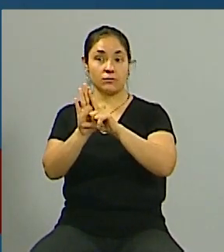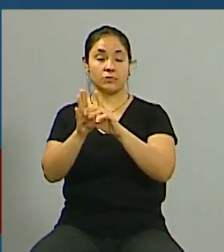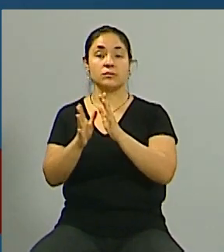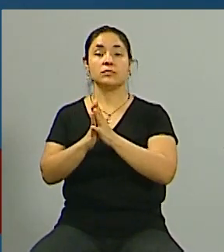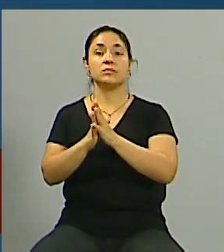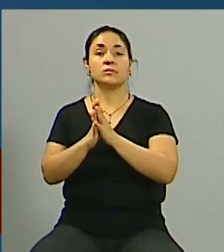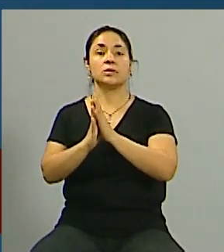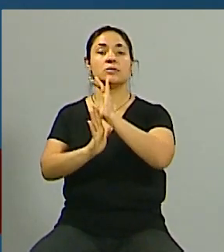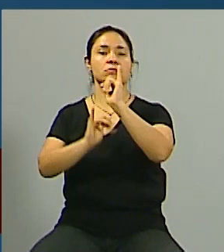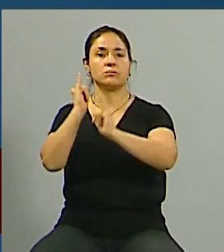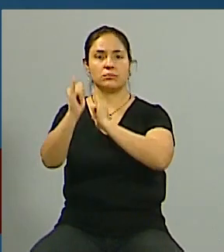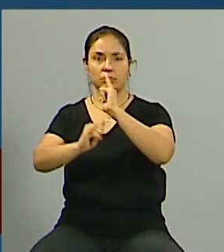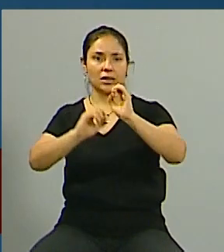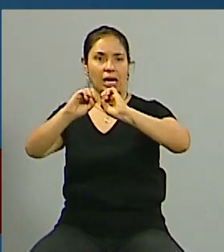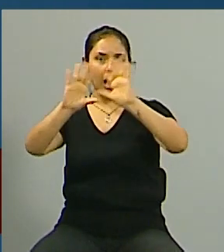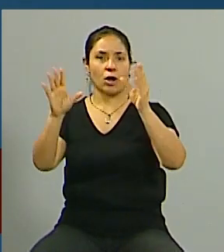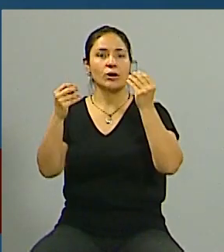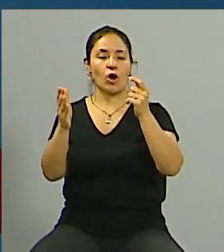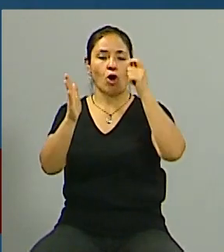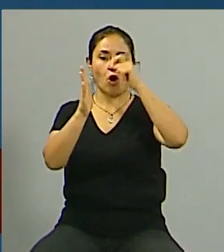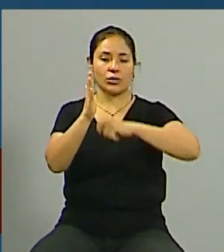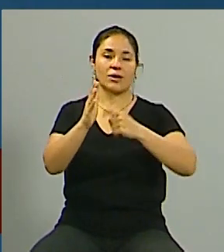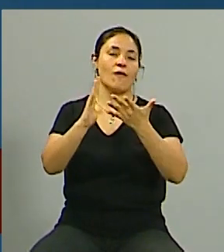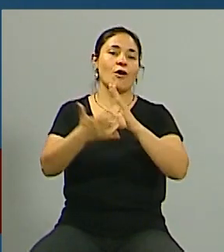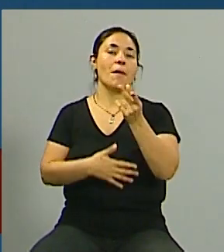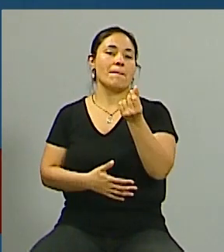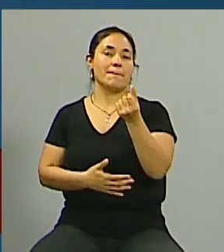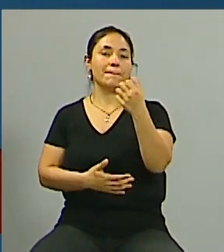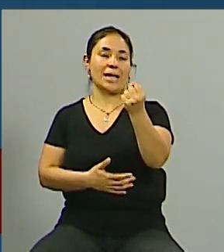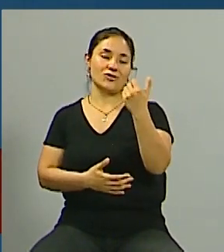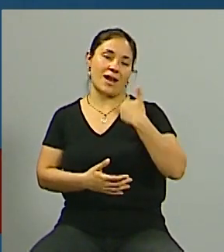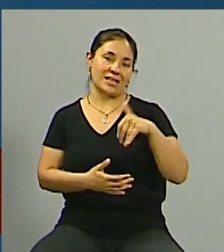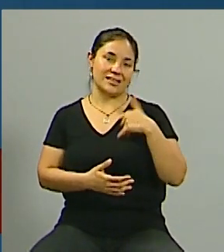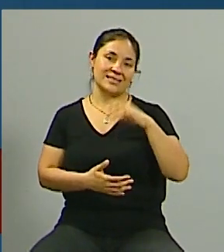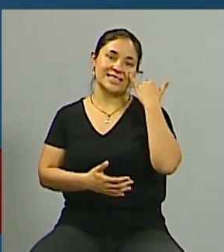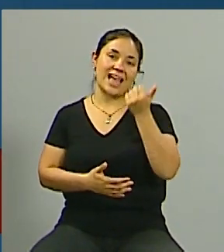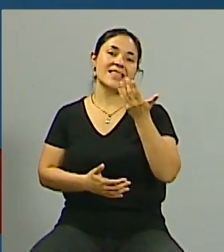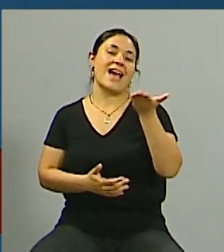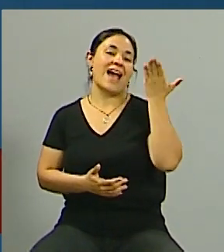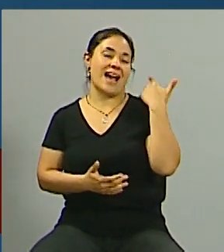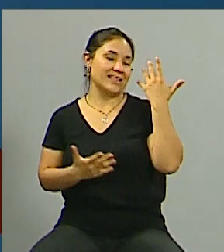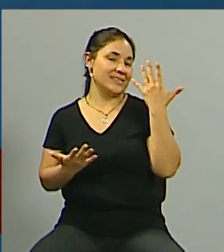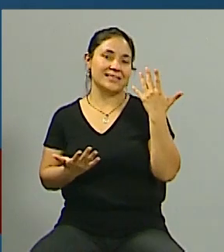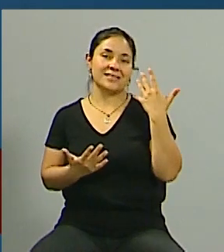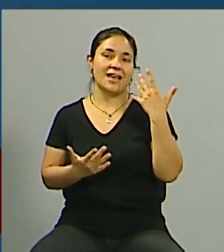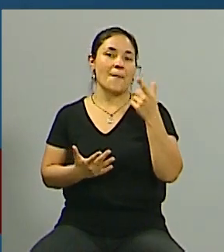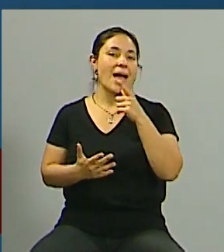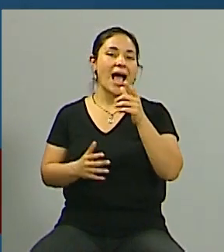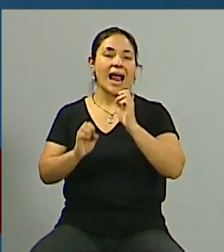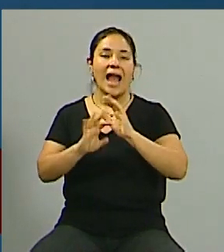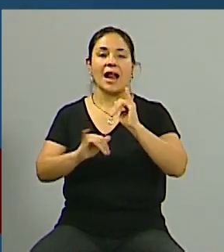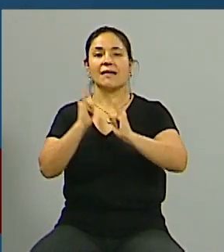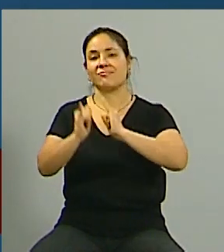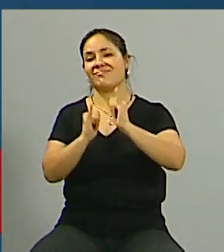aclare mucho el tema de los contratos en pesos digo esto ya estaba a veces parece que no es necesario aclarar pero